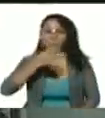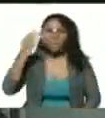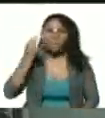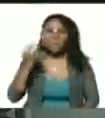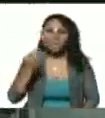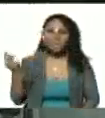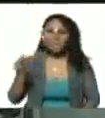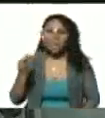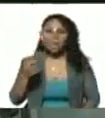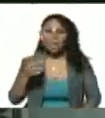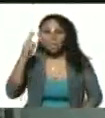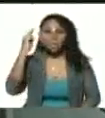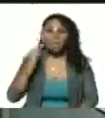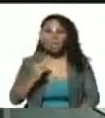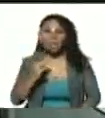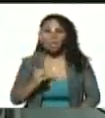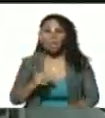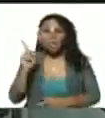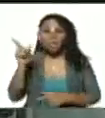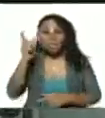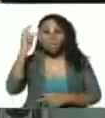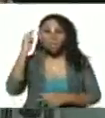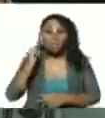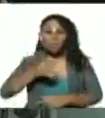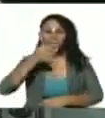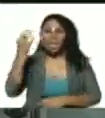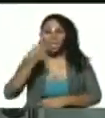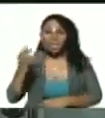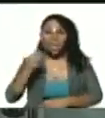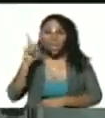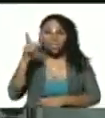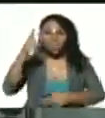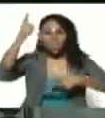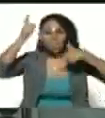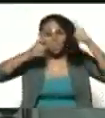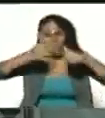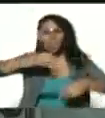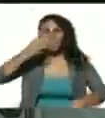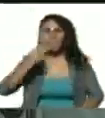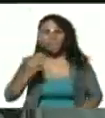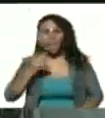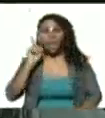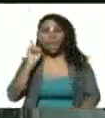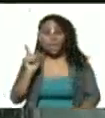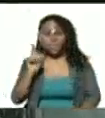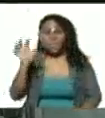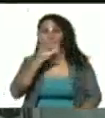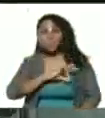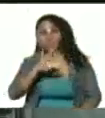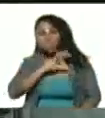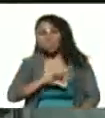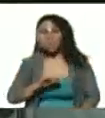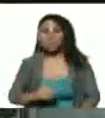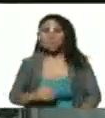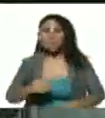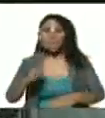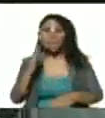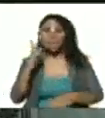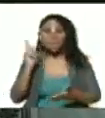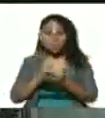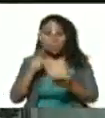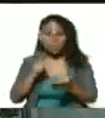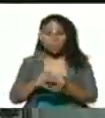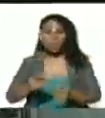patriótico bolivariano eso es ser bolivariano de verdad eso es ser chavista eso es ser socialista participativo